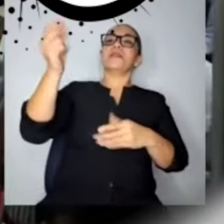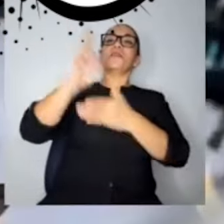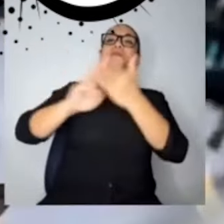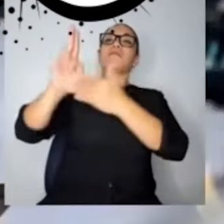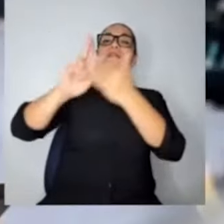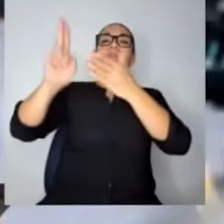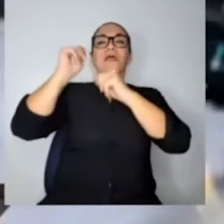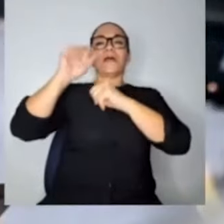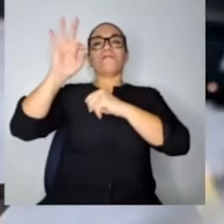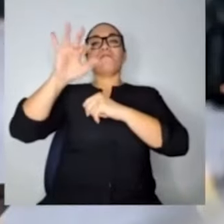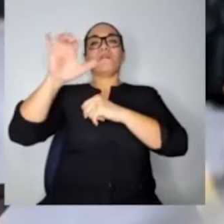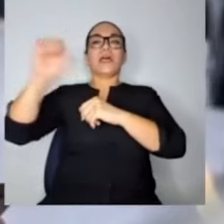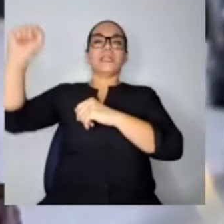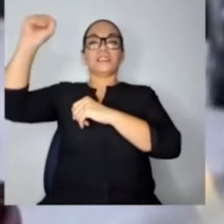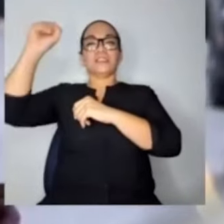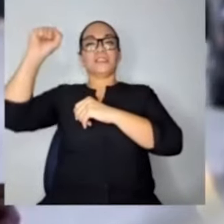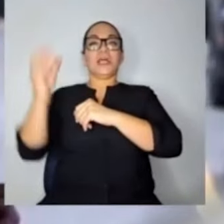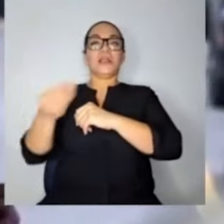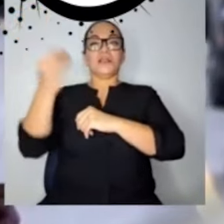al FES.